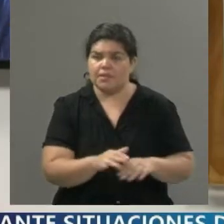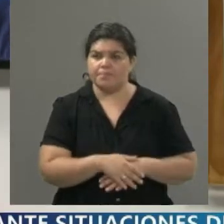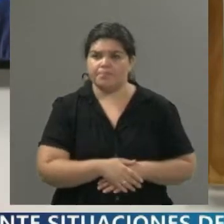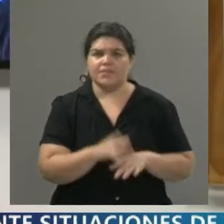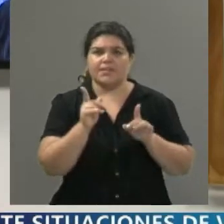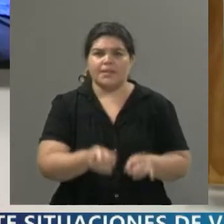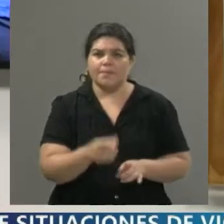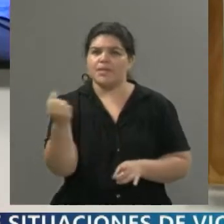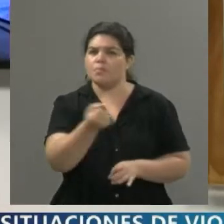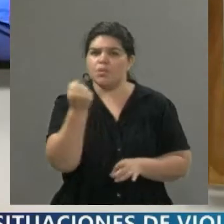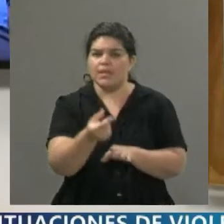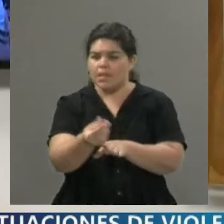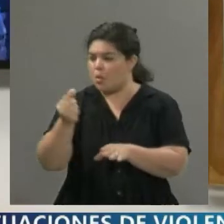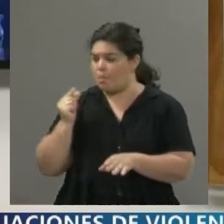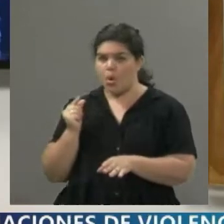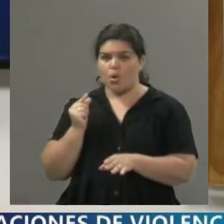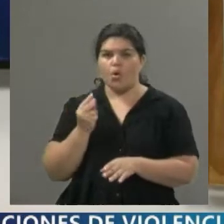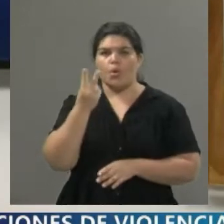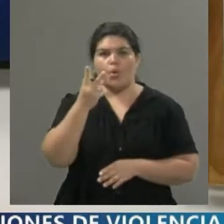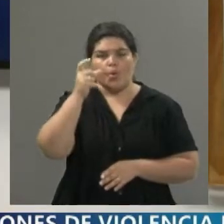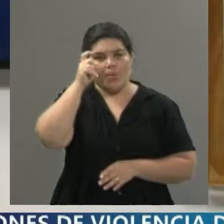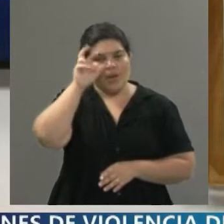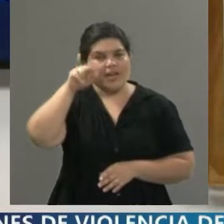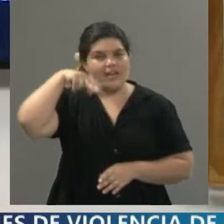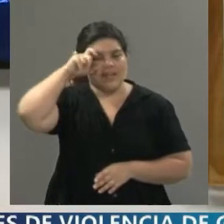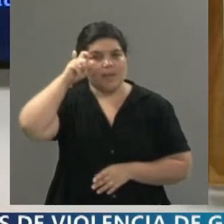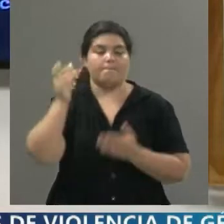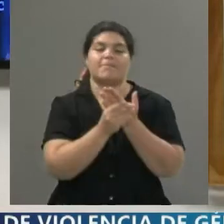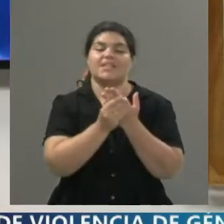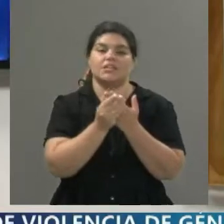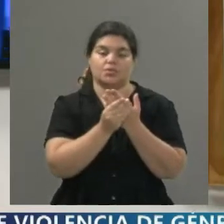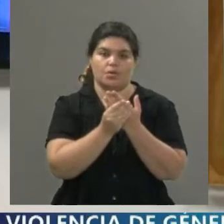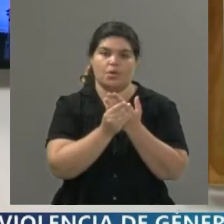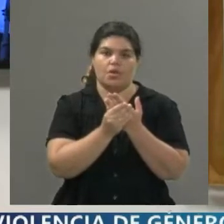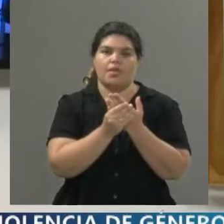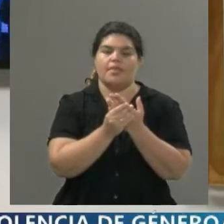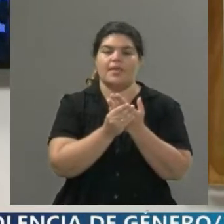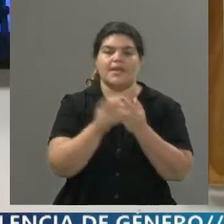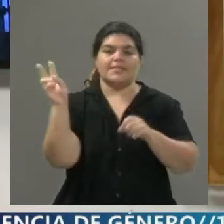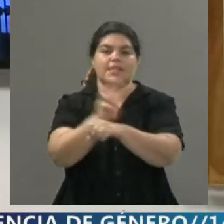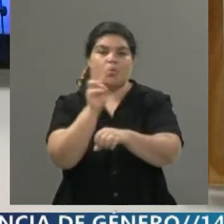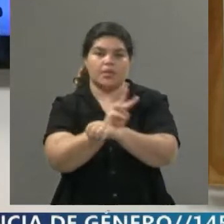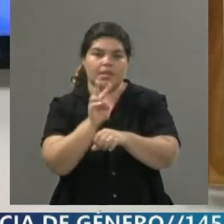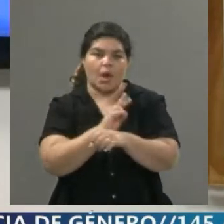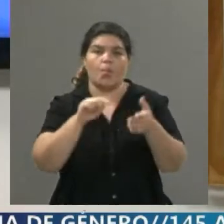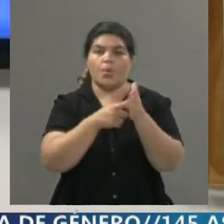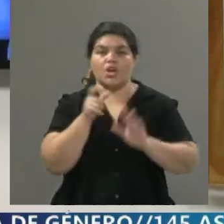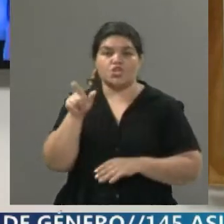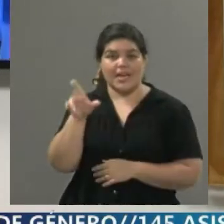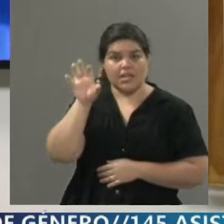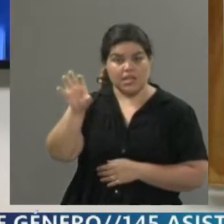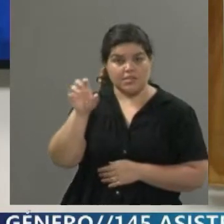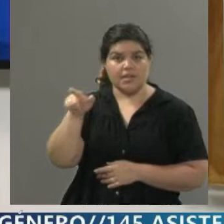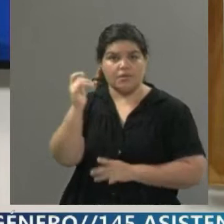poco sucedió. Conoce a Sergio Berni, es el Ministro de Seguridad de la Provincia de Buenos Aires. Él es una de las tantas personas que justamente